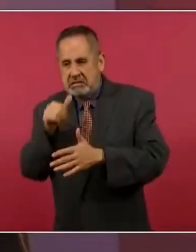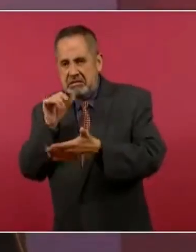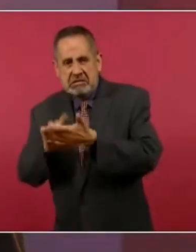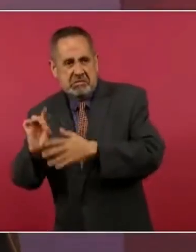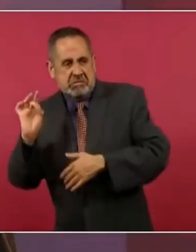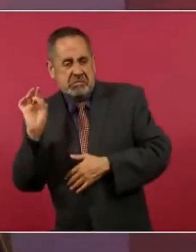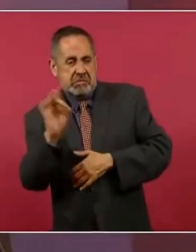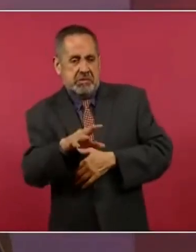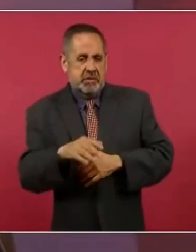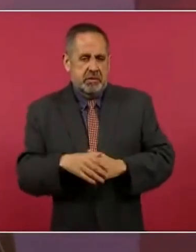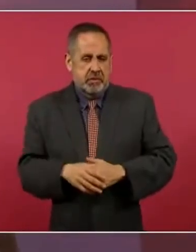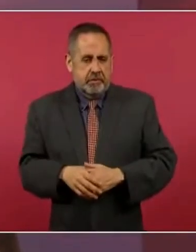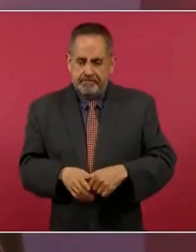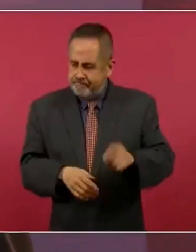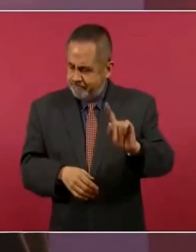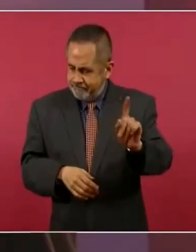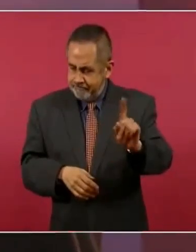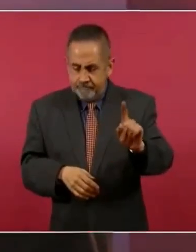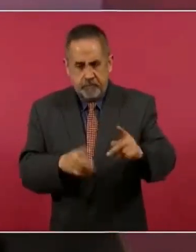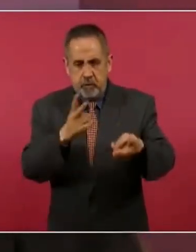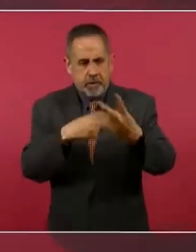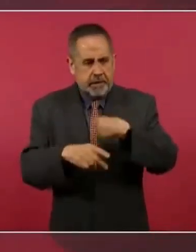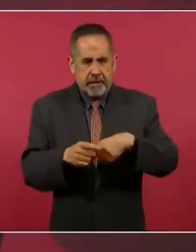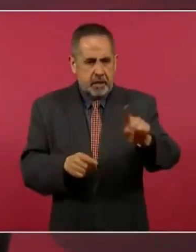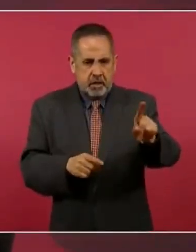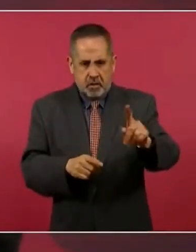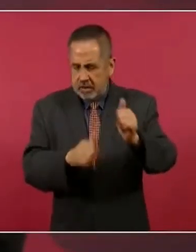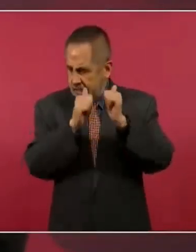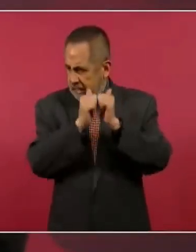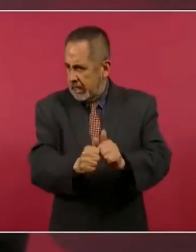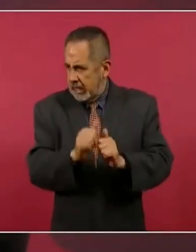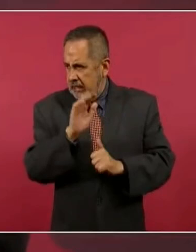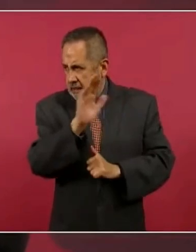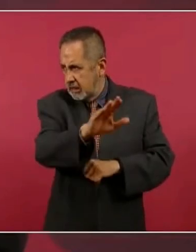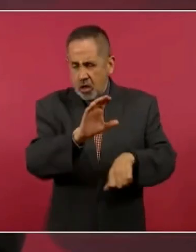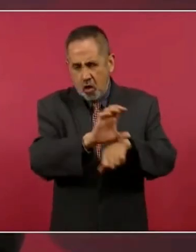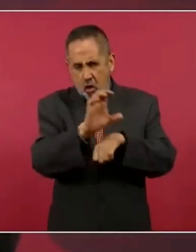no venga quédese allá